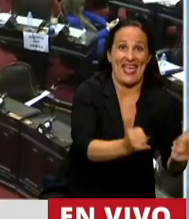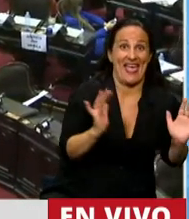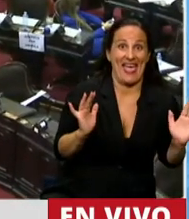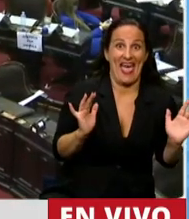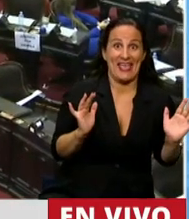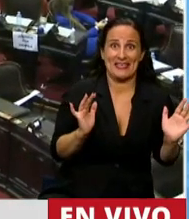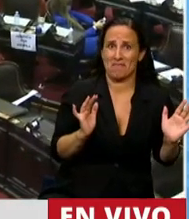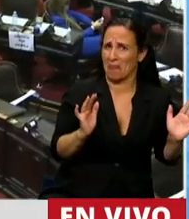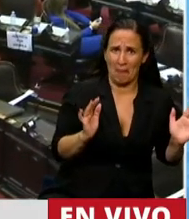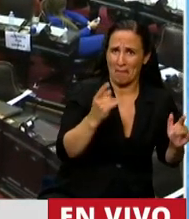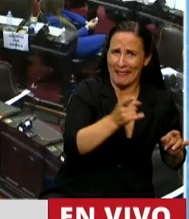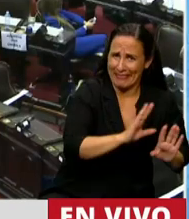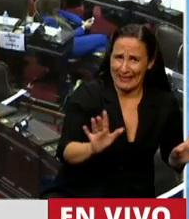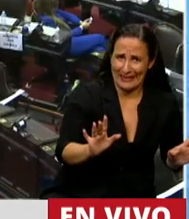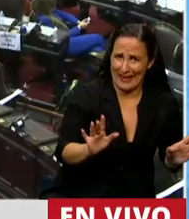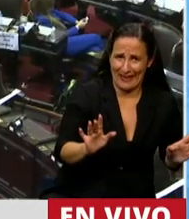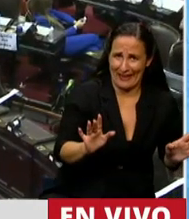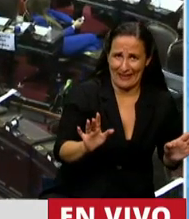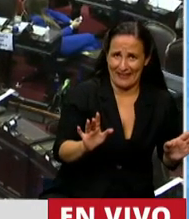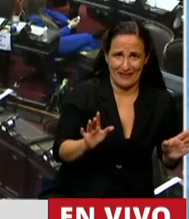Mentira que cobran alquiler, está hecho para renta.